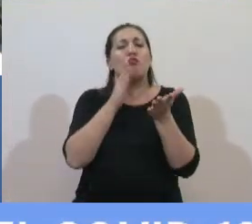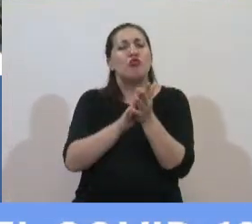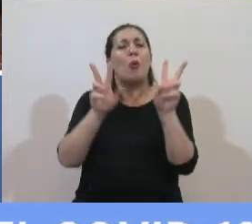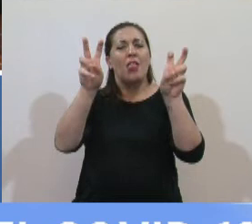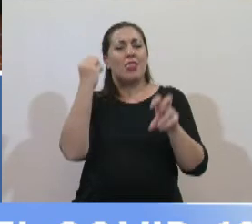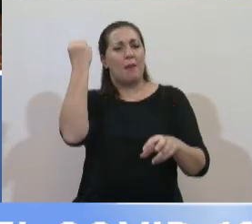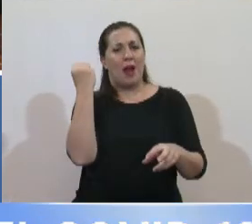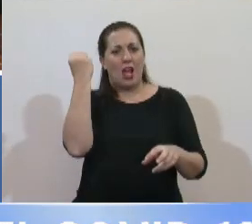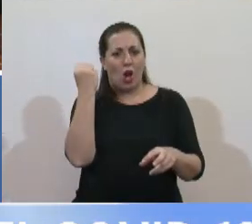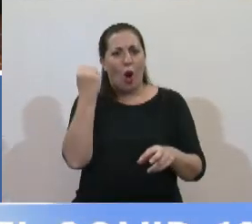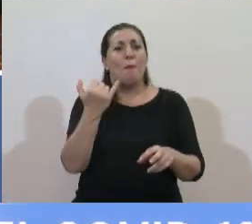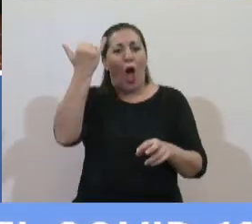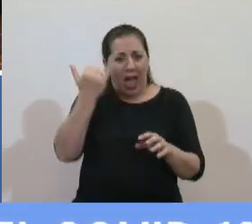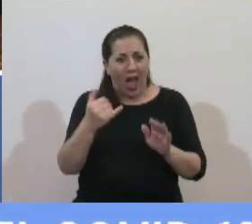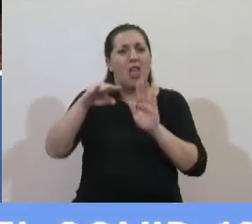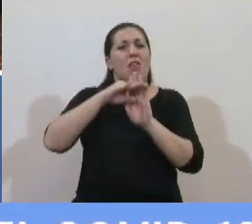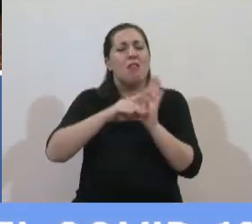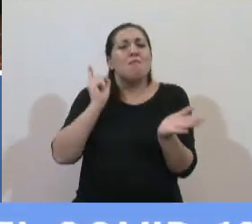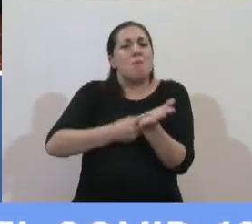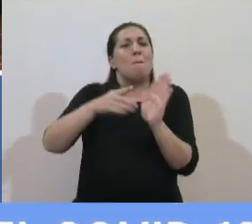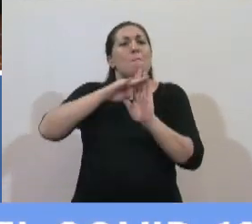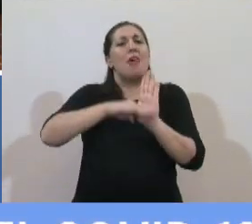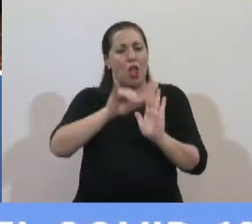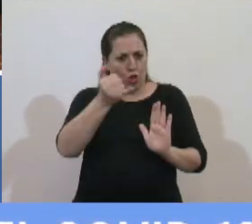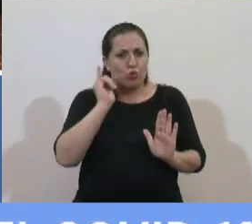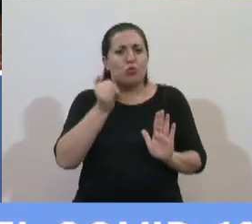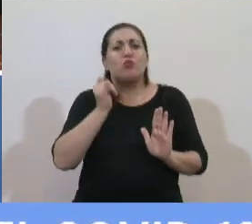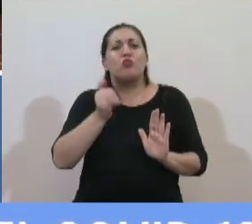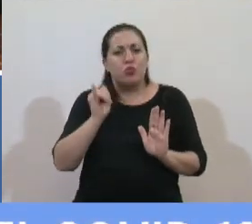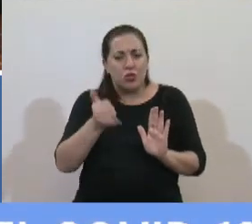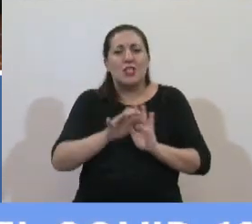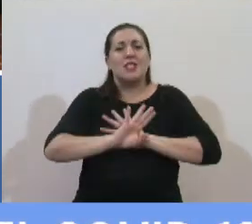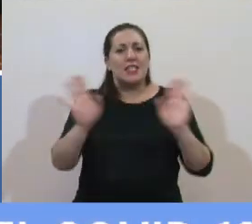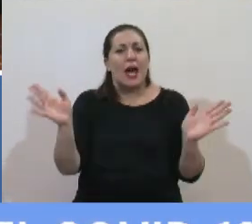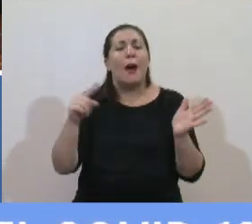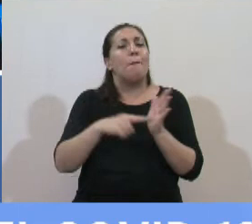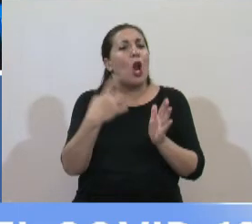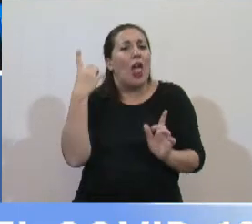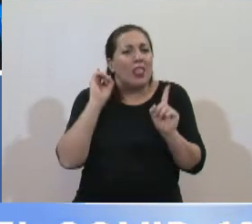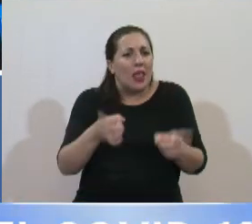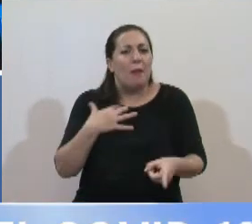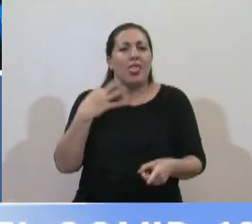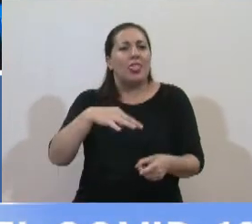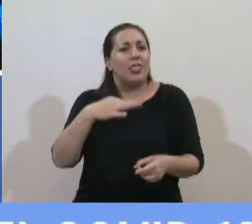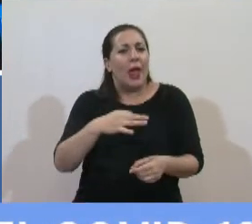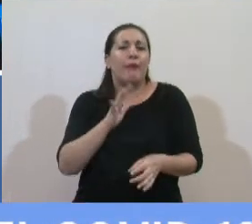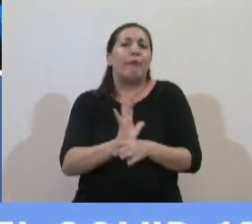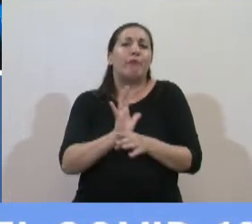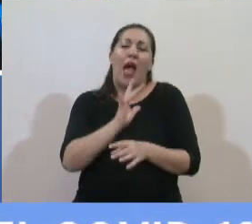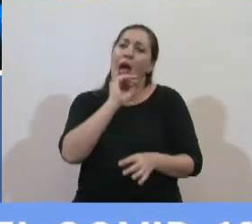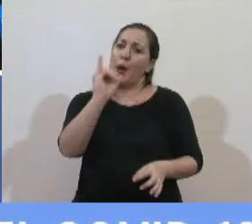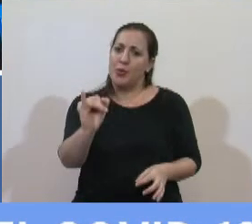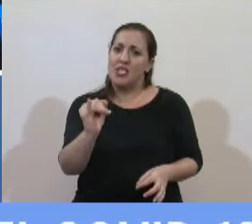se tomaron medidas en este tiempo por supuesto que se tomaron pero también hay que advertir porque lo